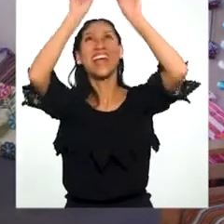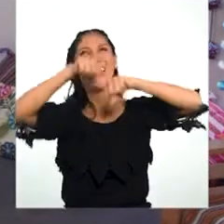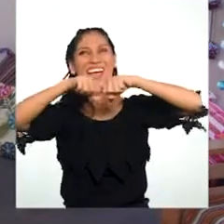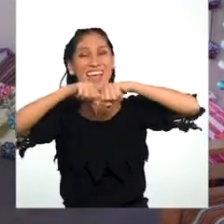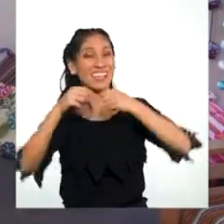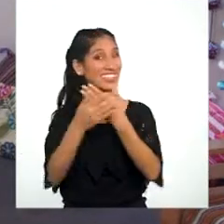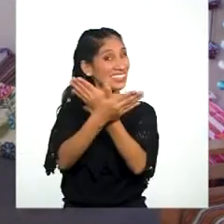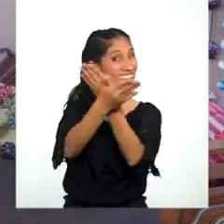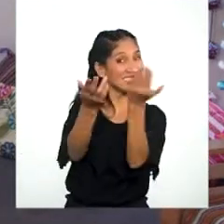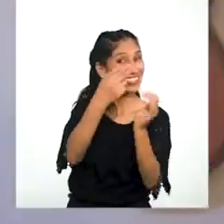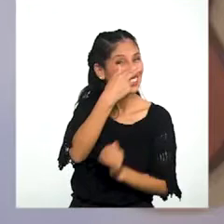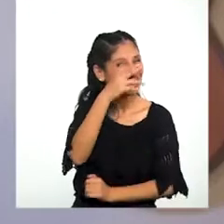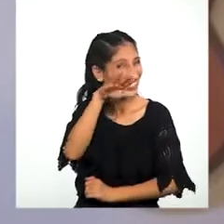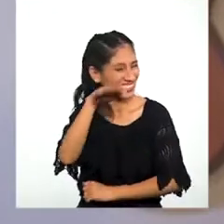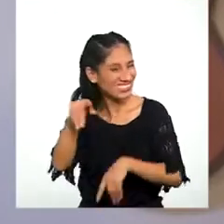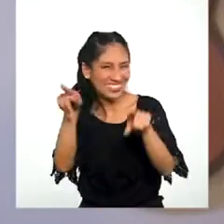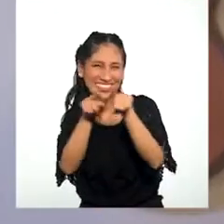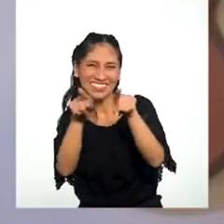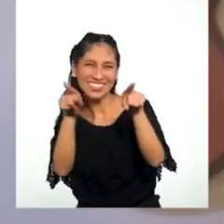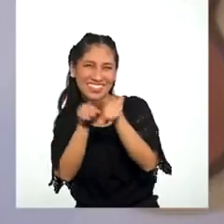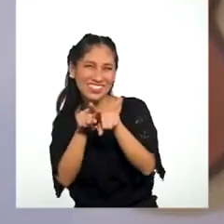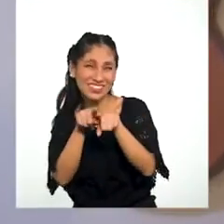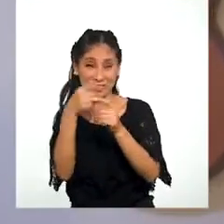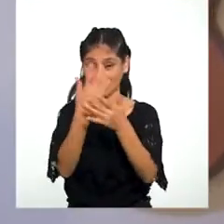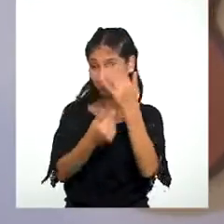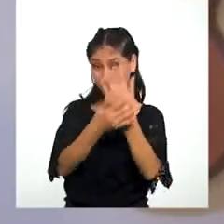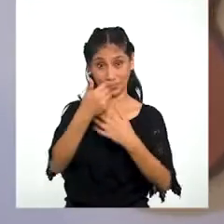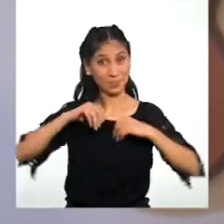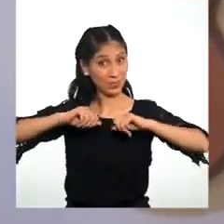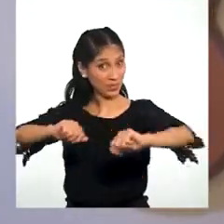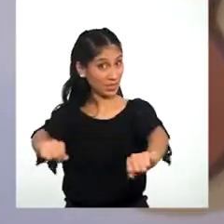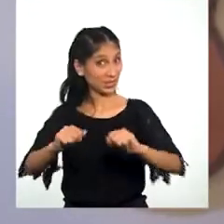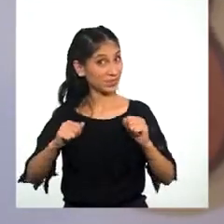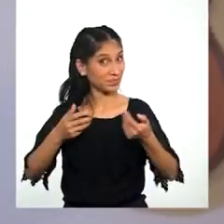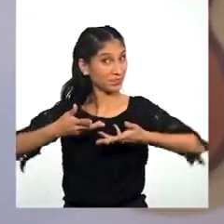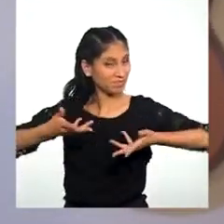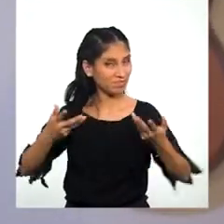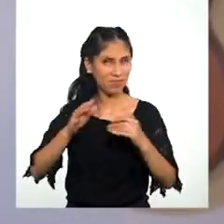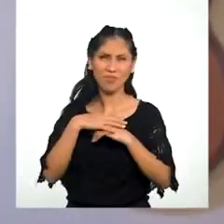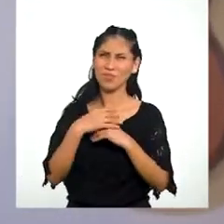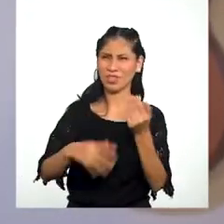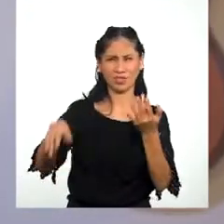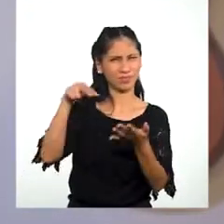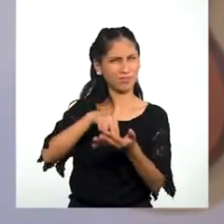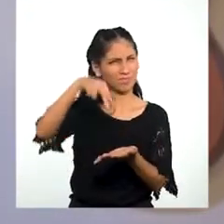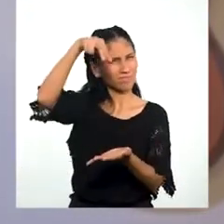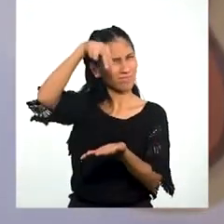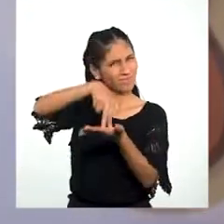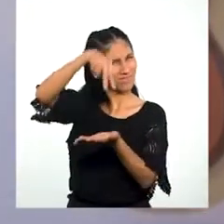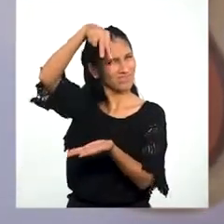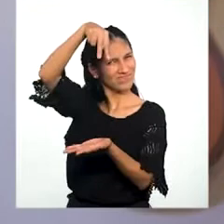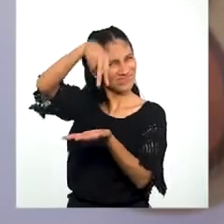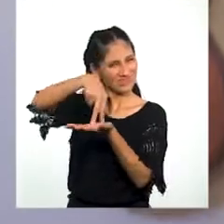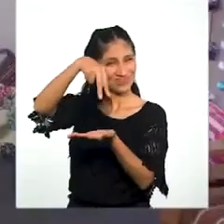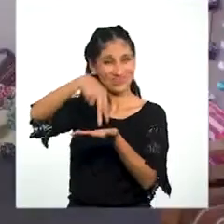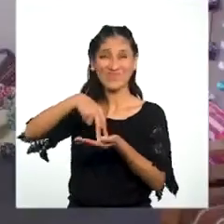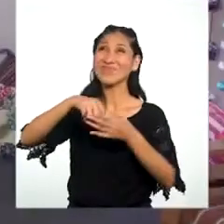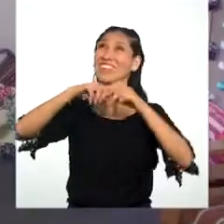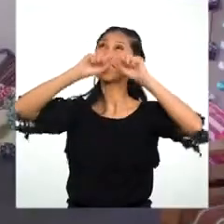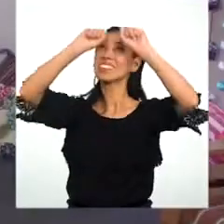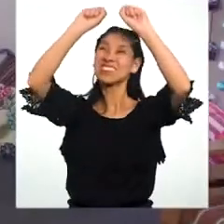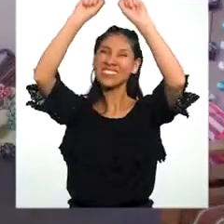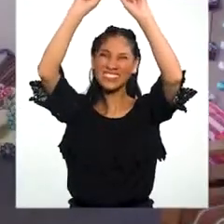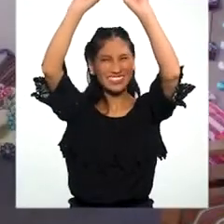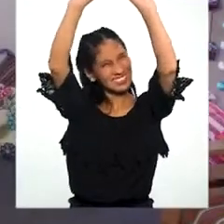Y ustedes, niñas y niños, también Deditos, brazos, columna Y nos ponemos de punta con los pies Para